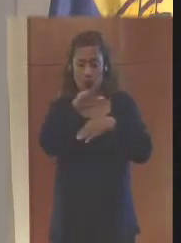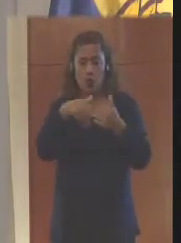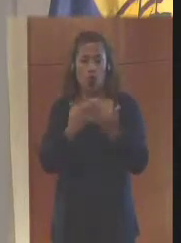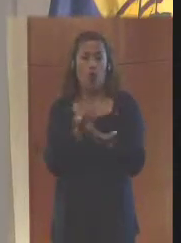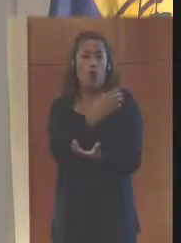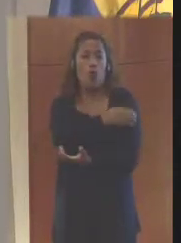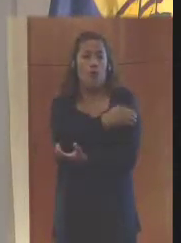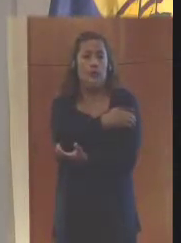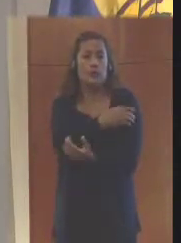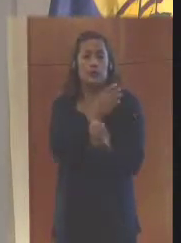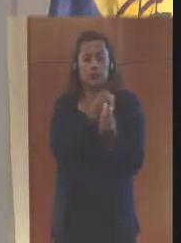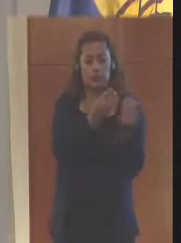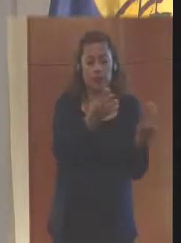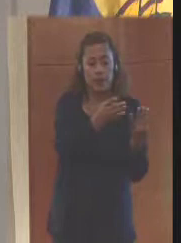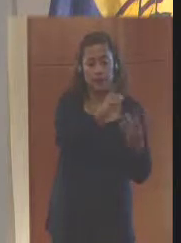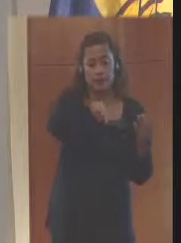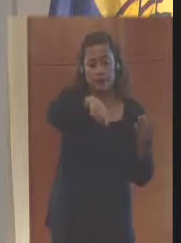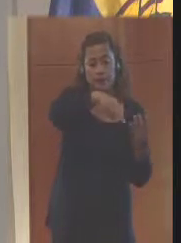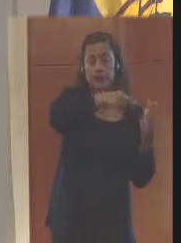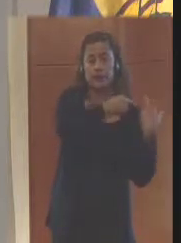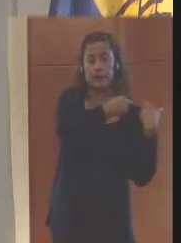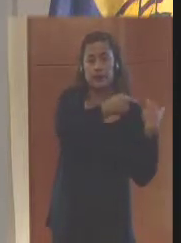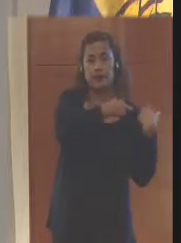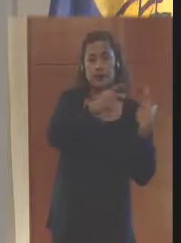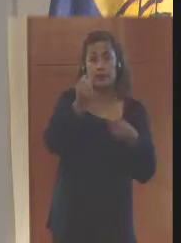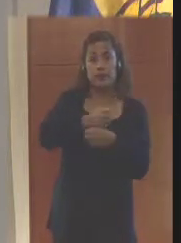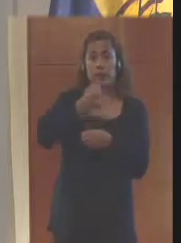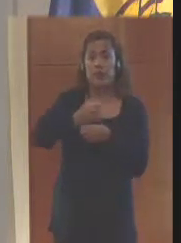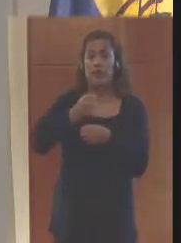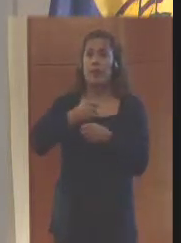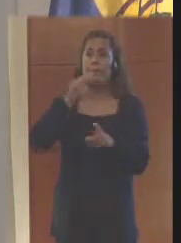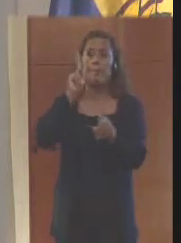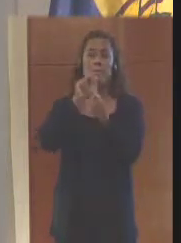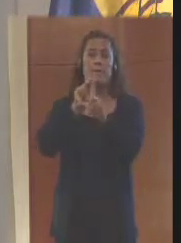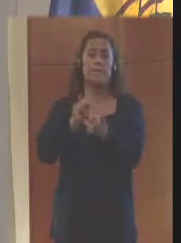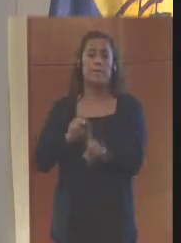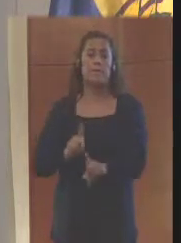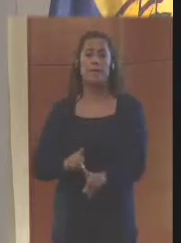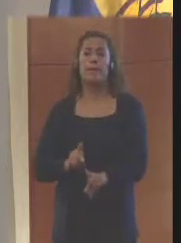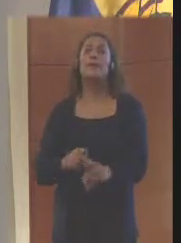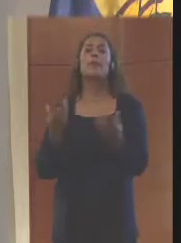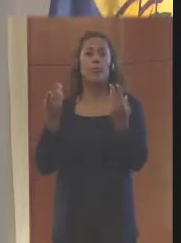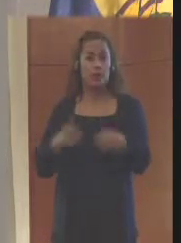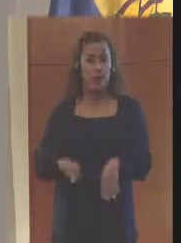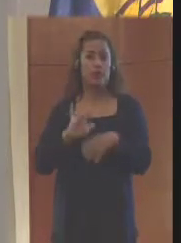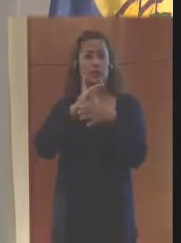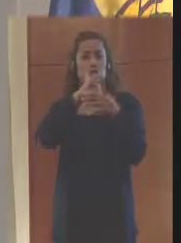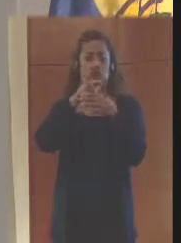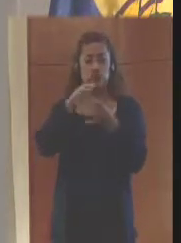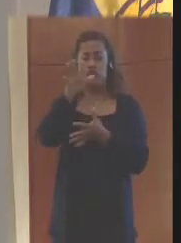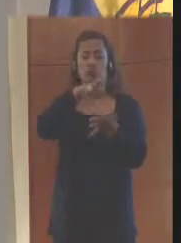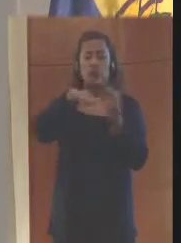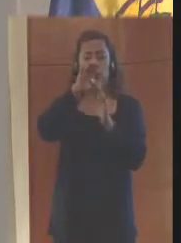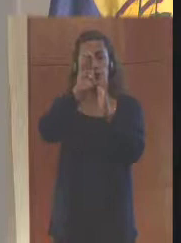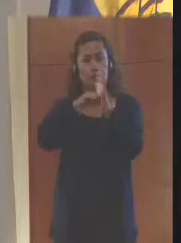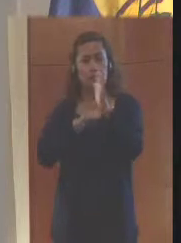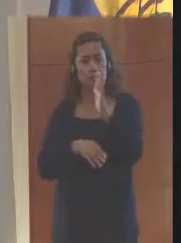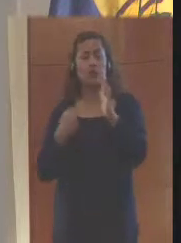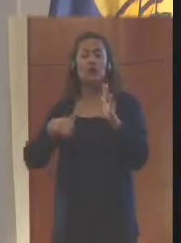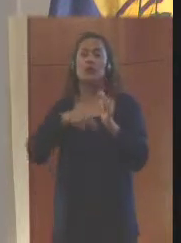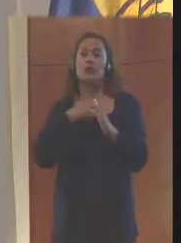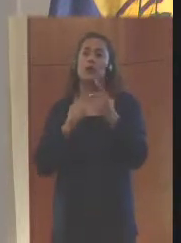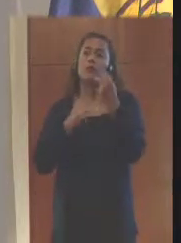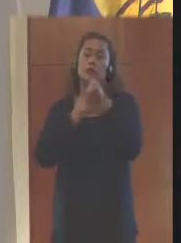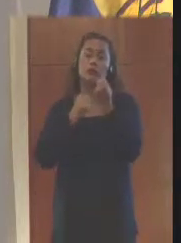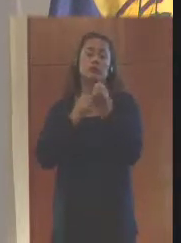comisión que se crea para los trabajos específicos, también en reducción de riesgo de desastres, hemos participado